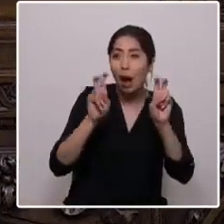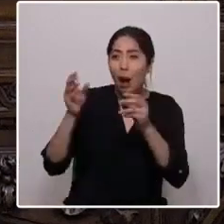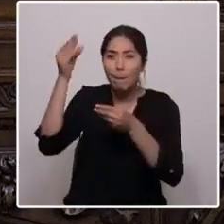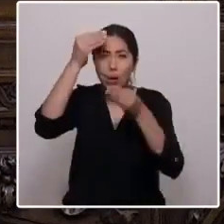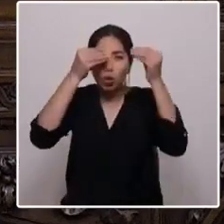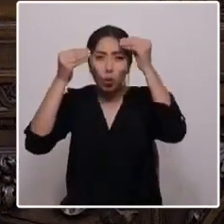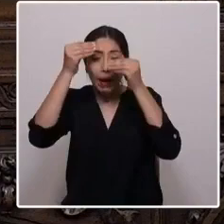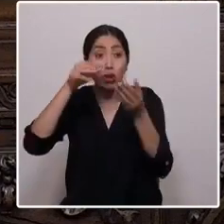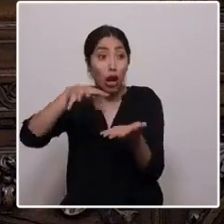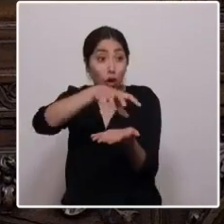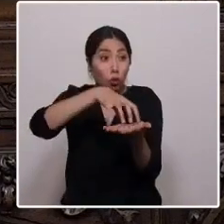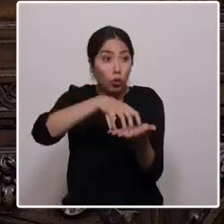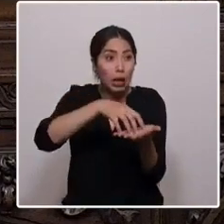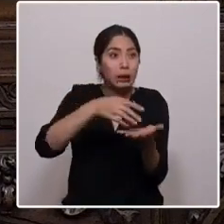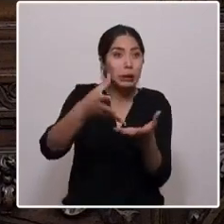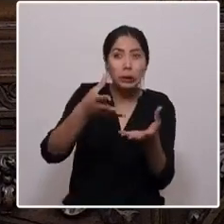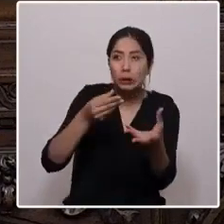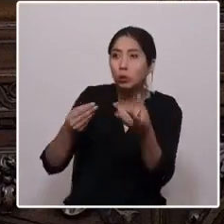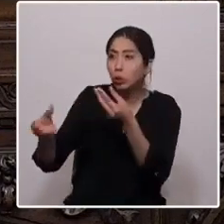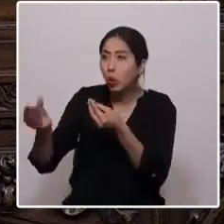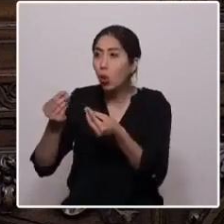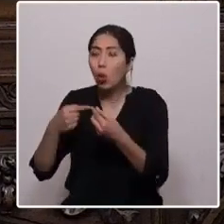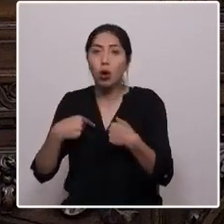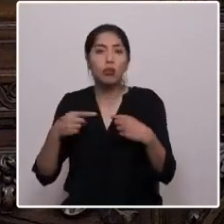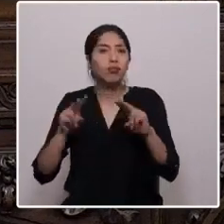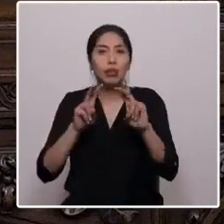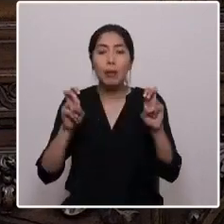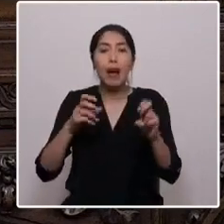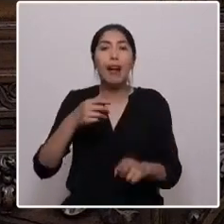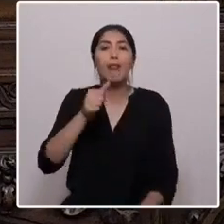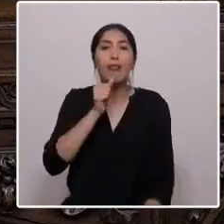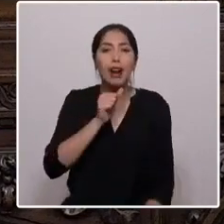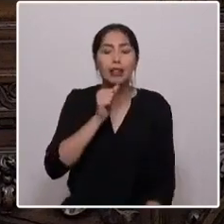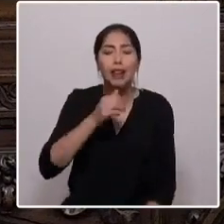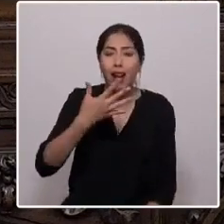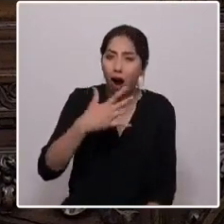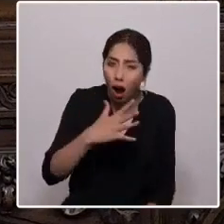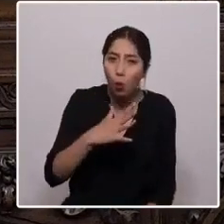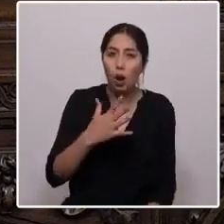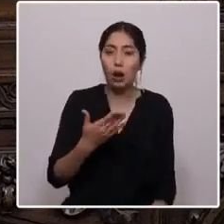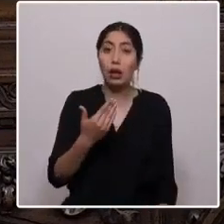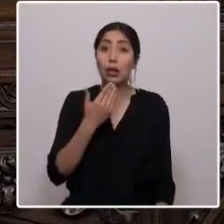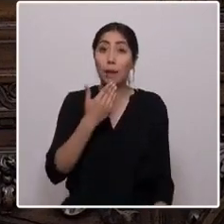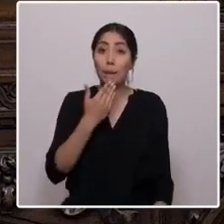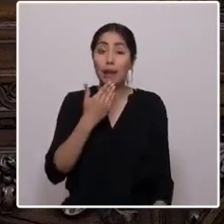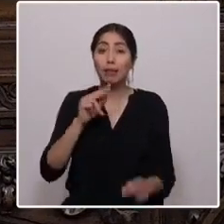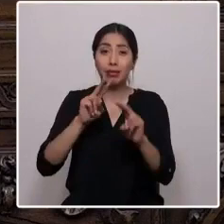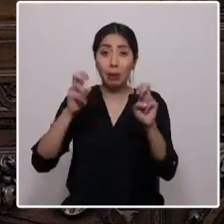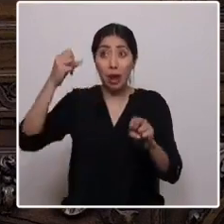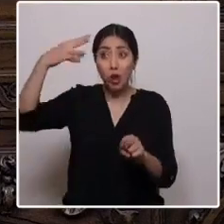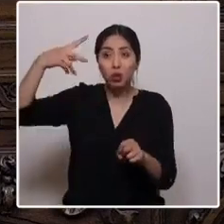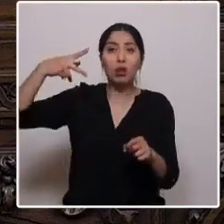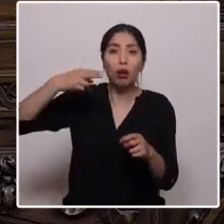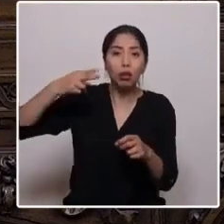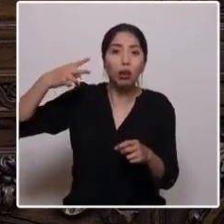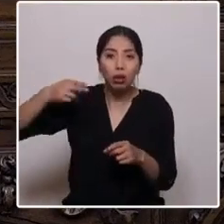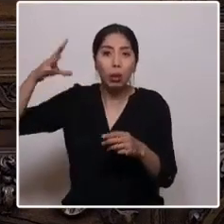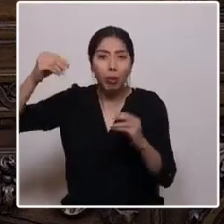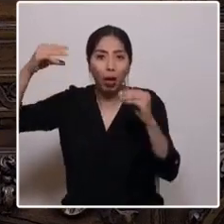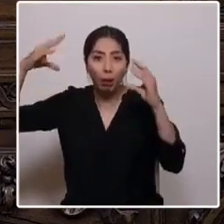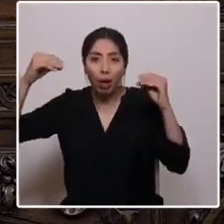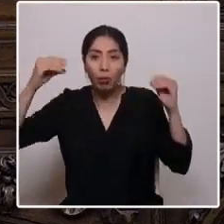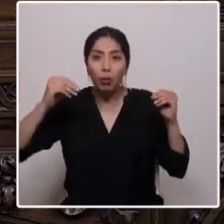represento, como la falta de agua para consumo humano en Gualañé, el constante corte del suministro de luz en la zona